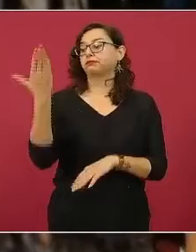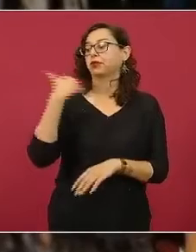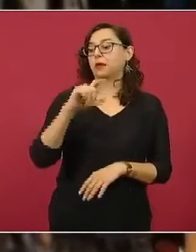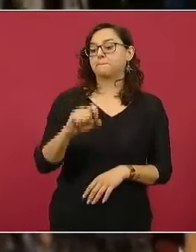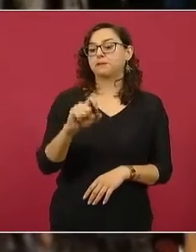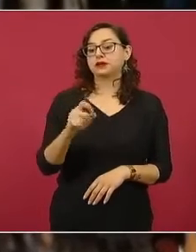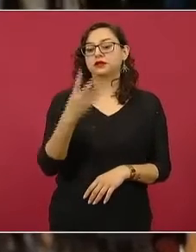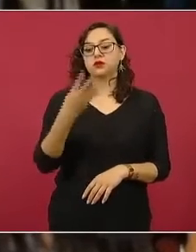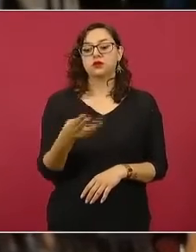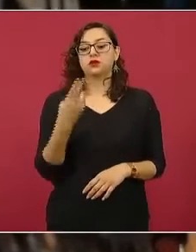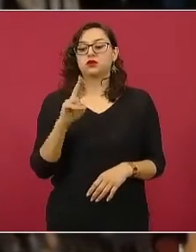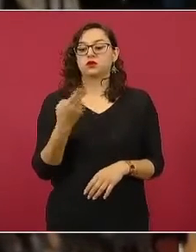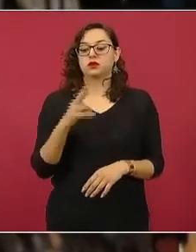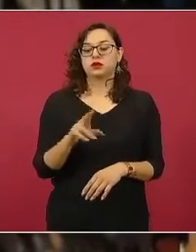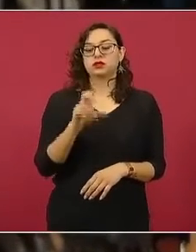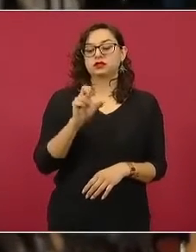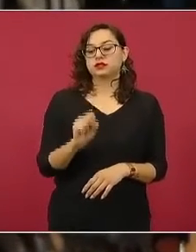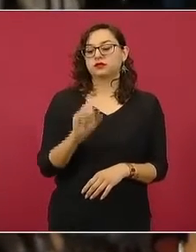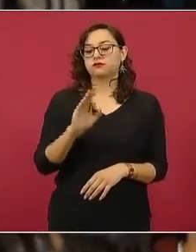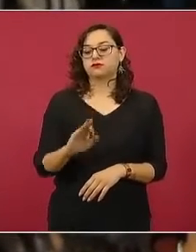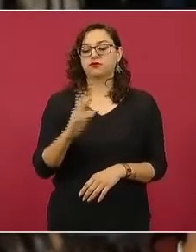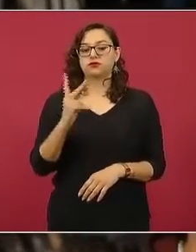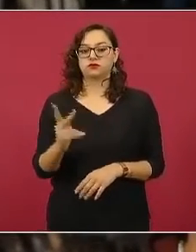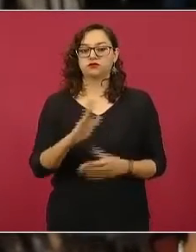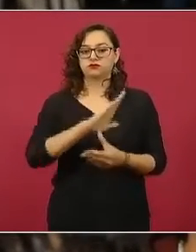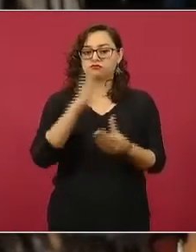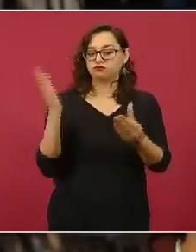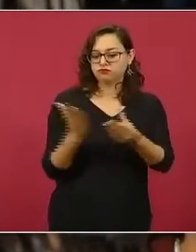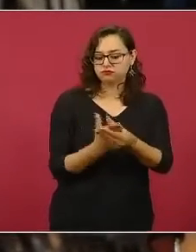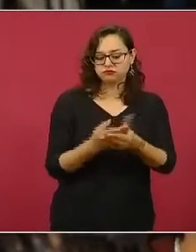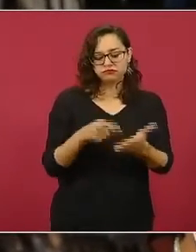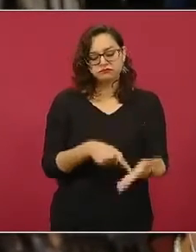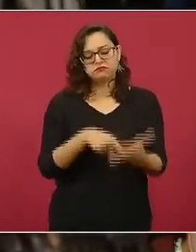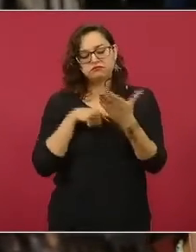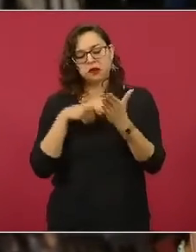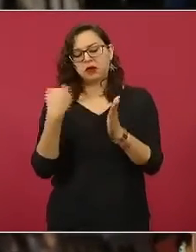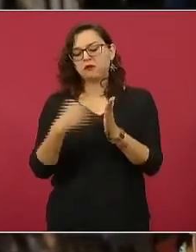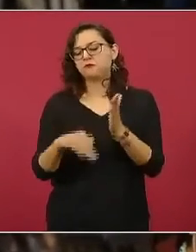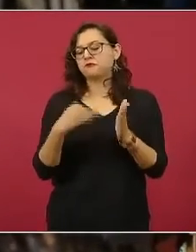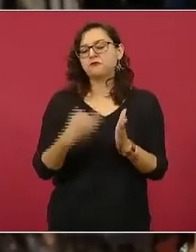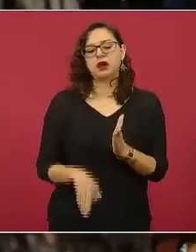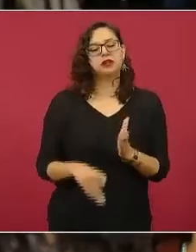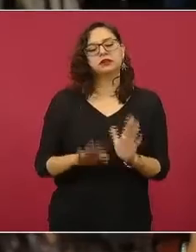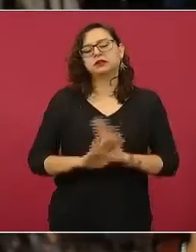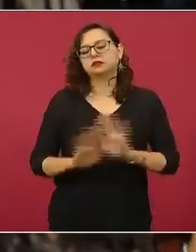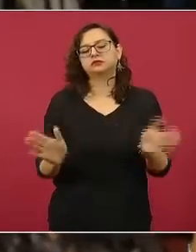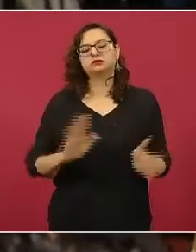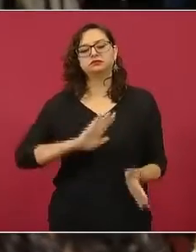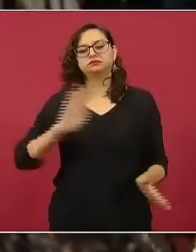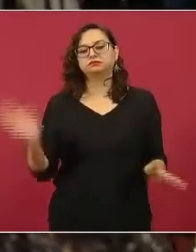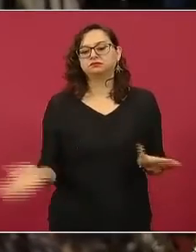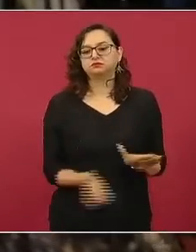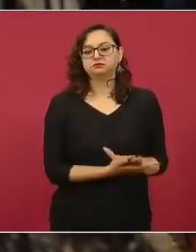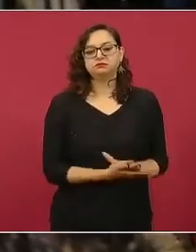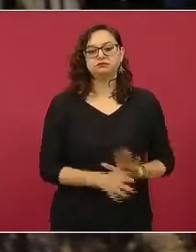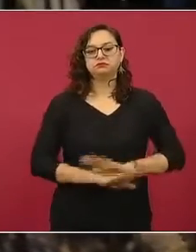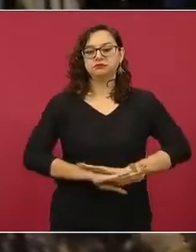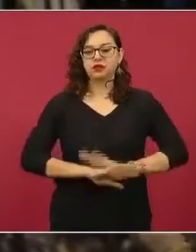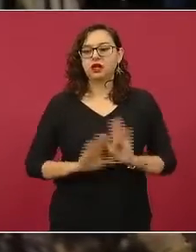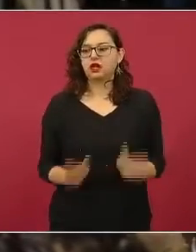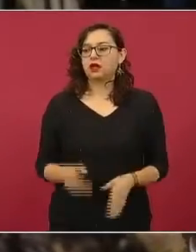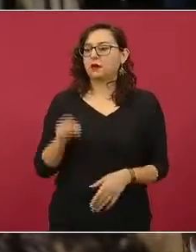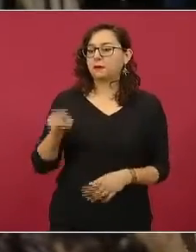Secretaría de la Función Pública determinó concluir el expediente por falta de elementos. Al trabajador que le entregó la información a usted, Presidente,